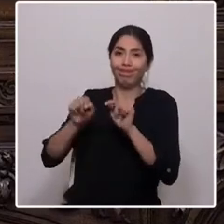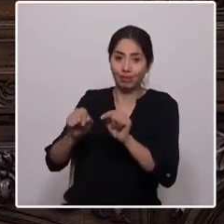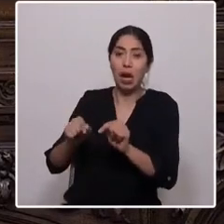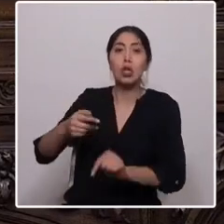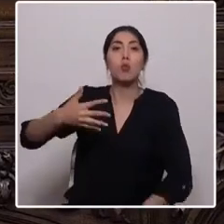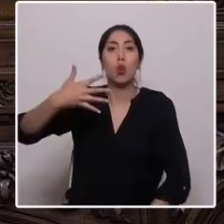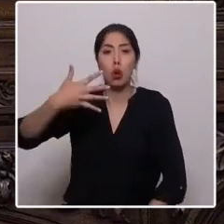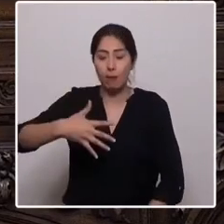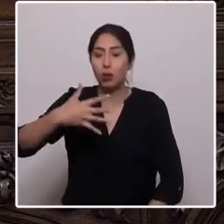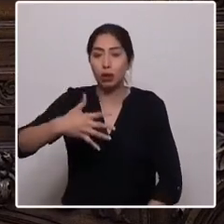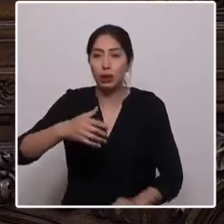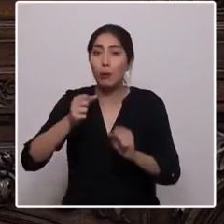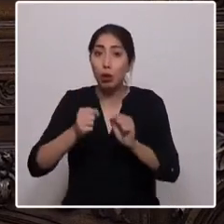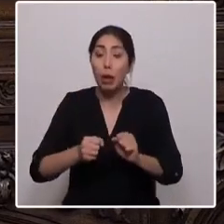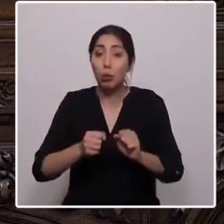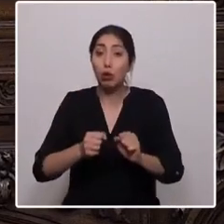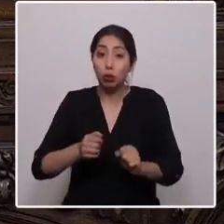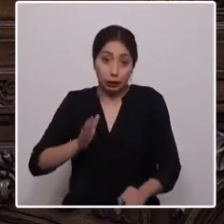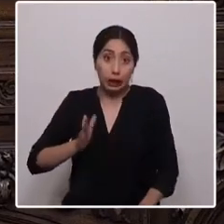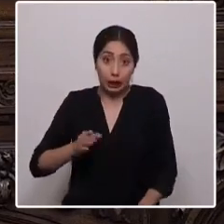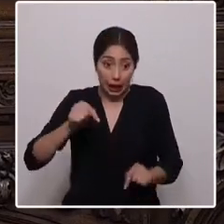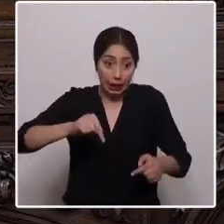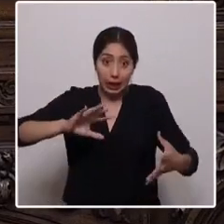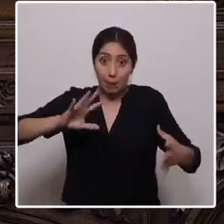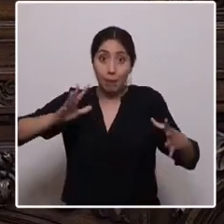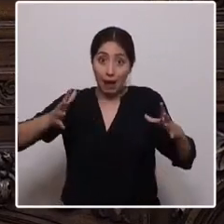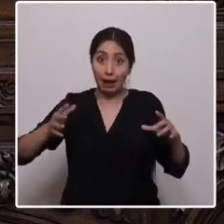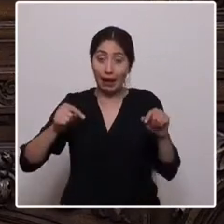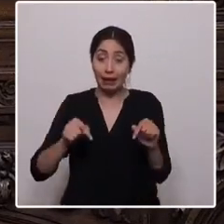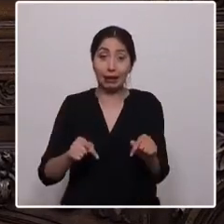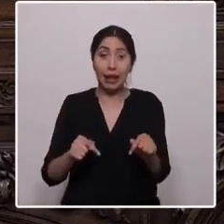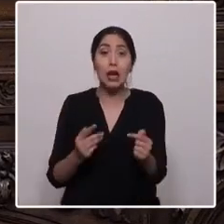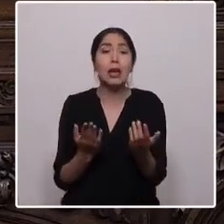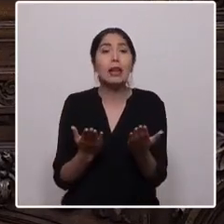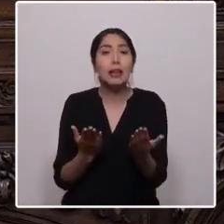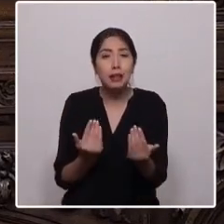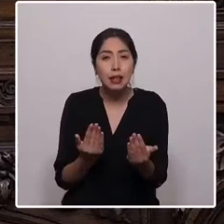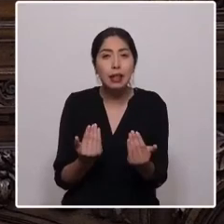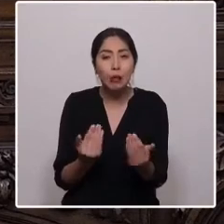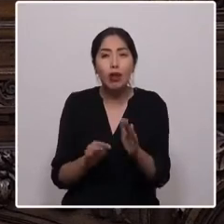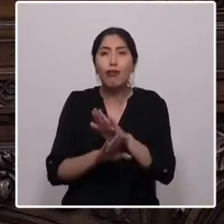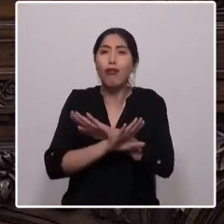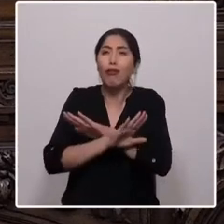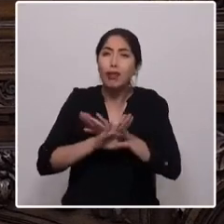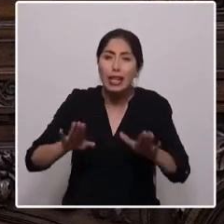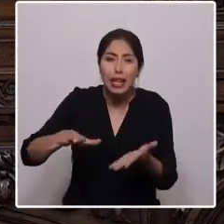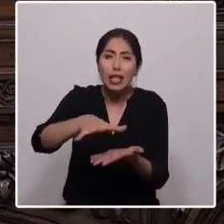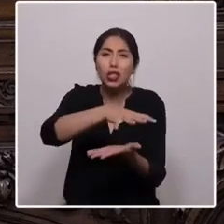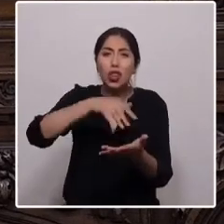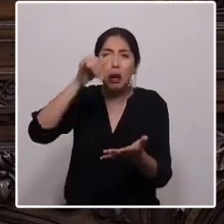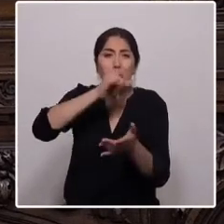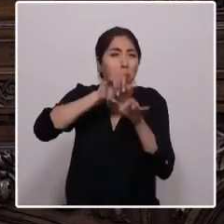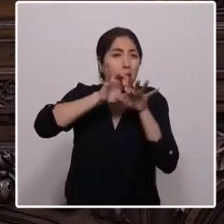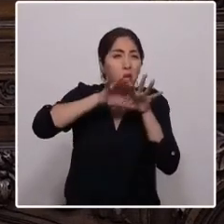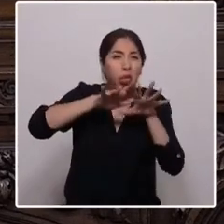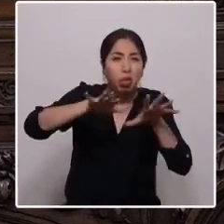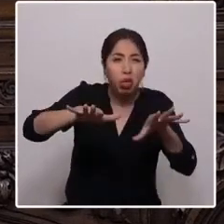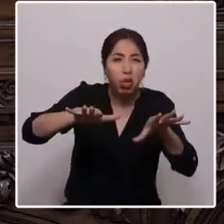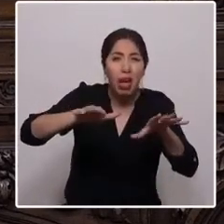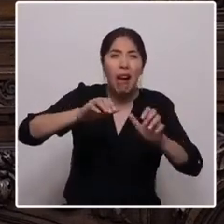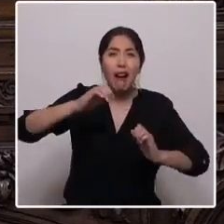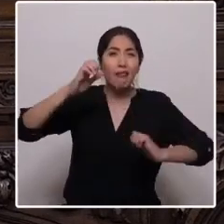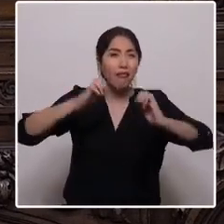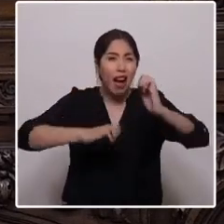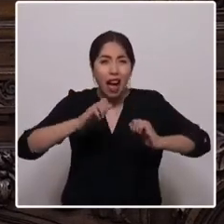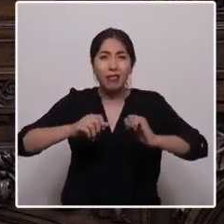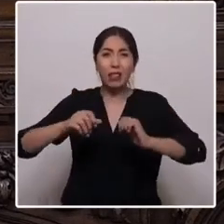planeta finito, que necesitamos poner fin a las zonas de sacrificio, al modelo económico neoliberal que solo ha destruido